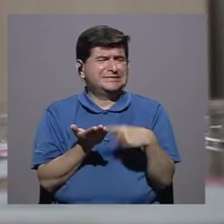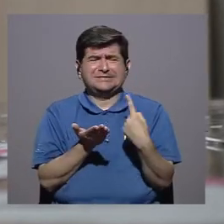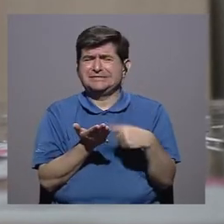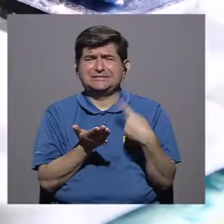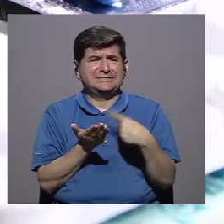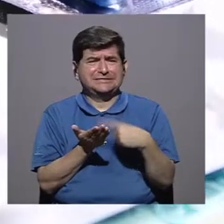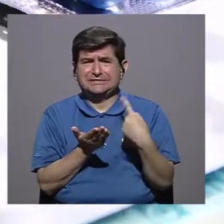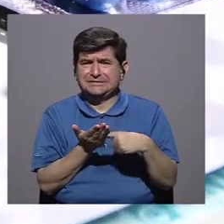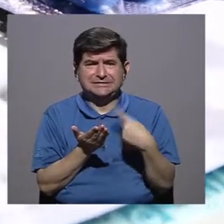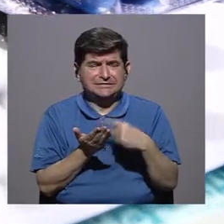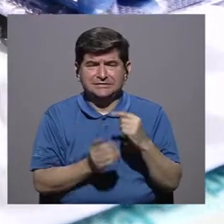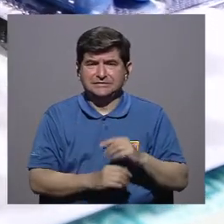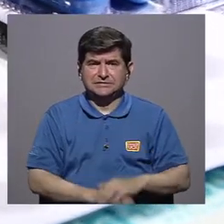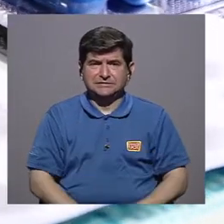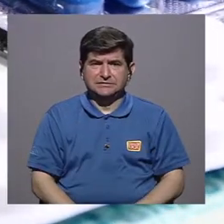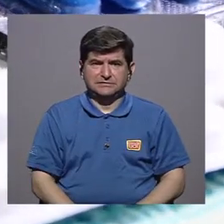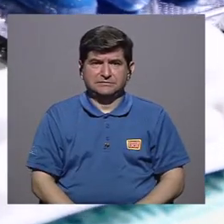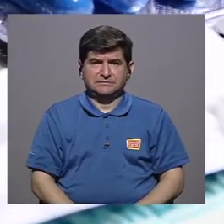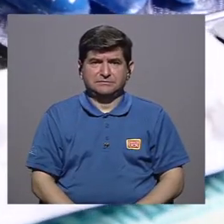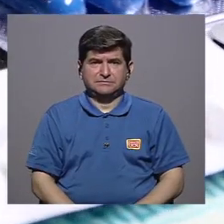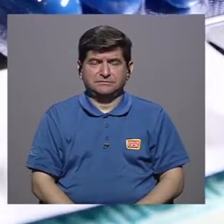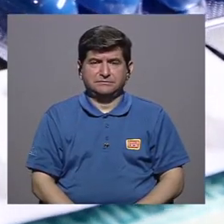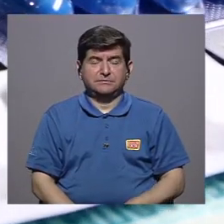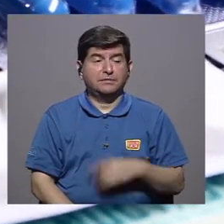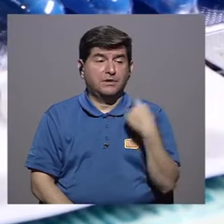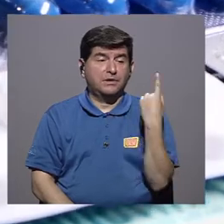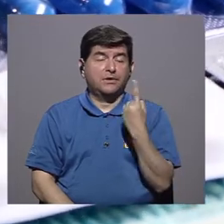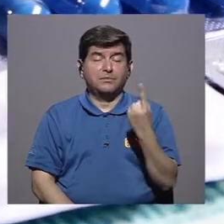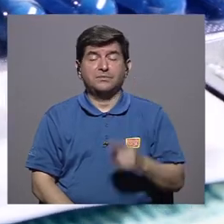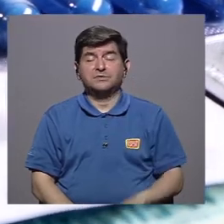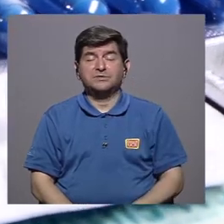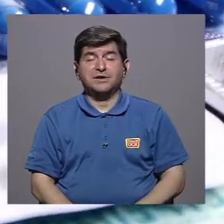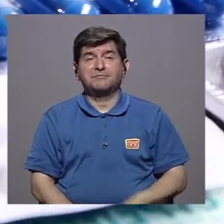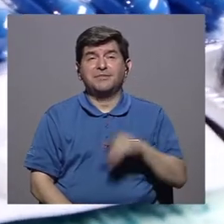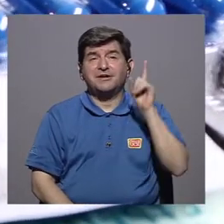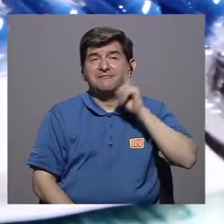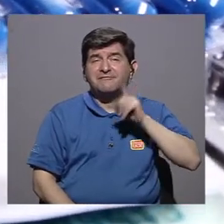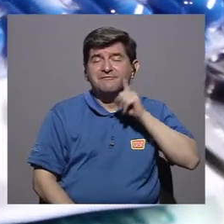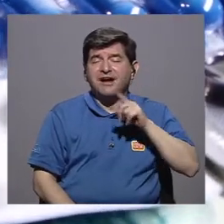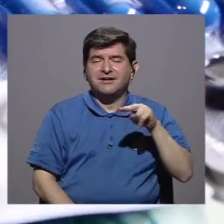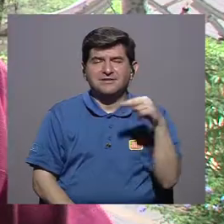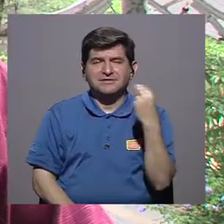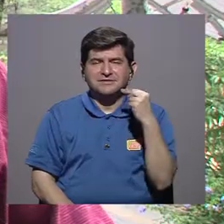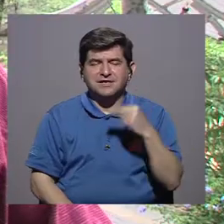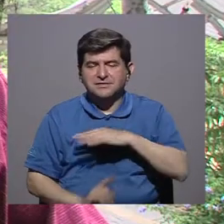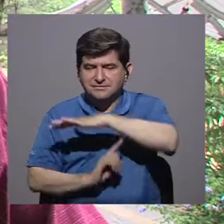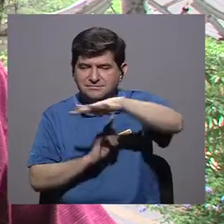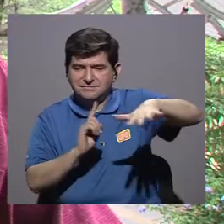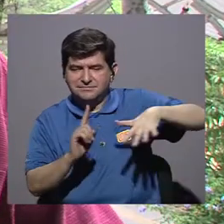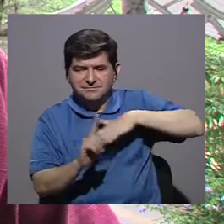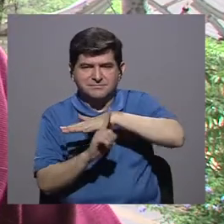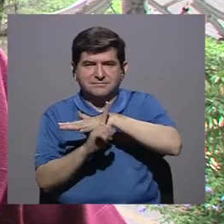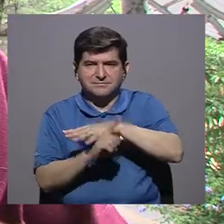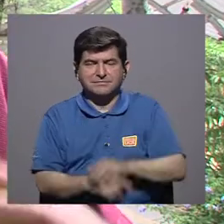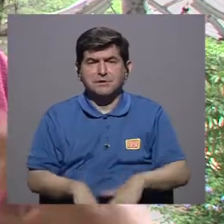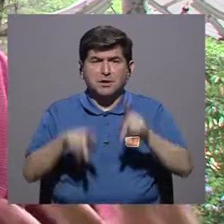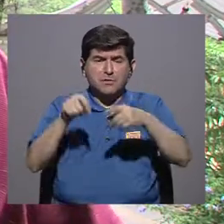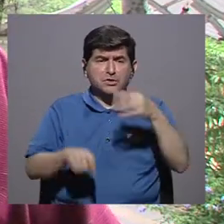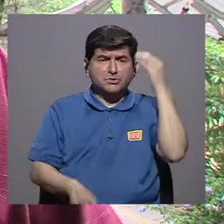controversias. Hay como siempre las famosas fake news, las noticias falsas que rondan.